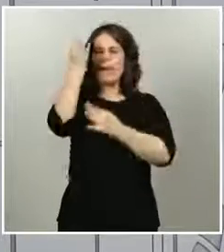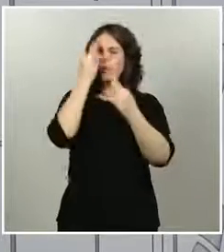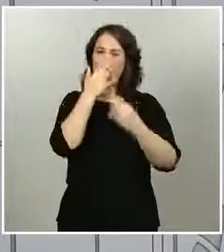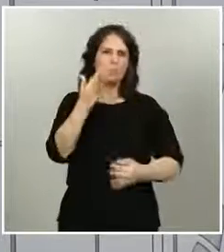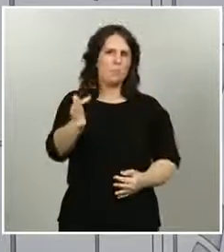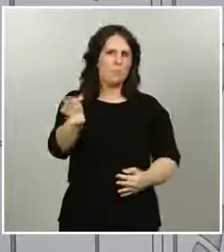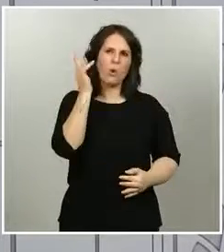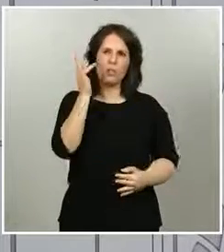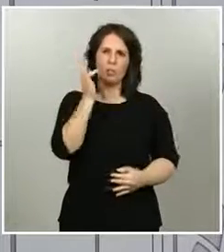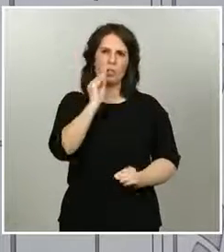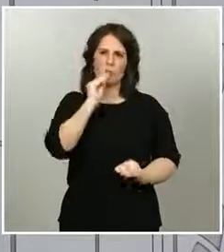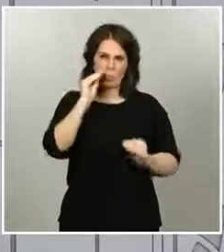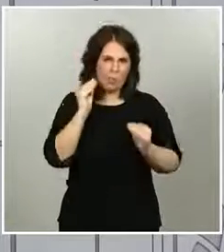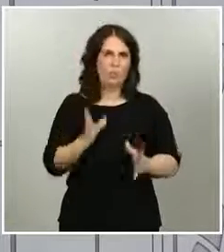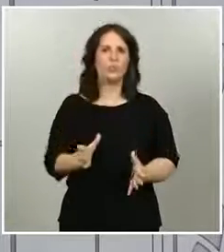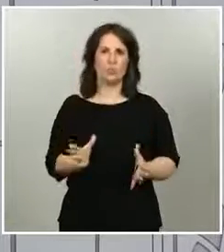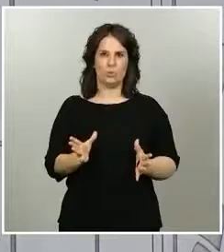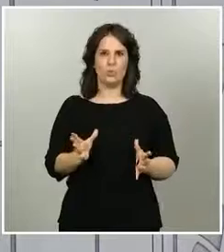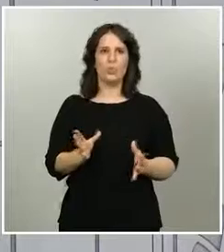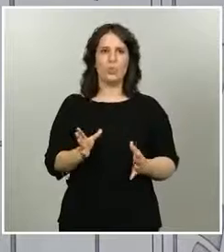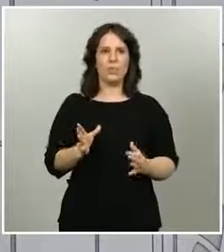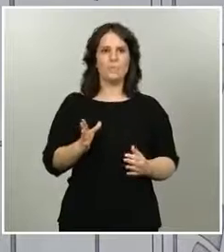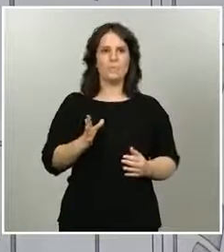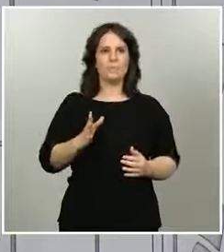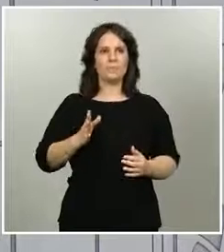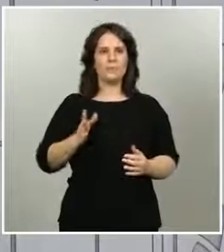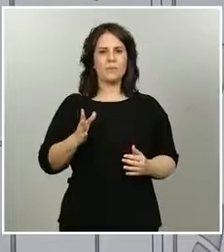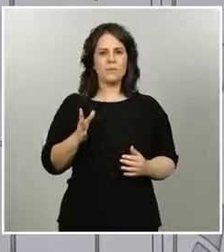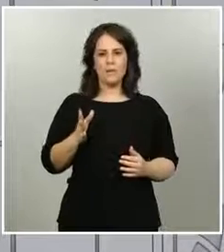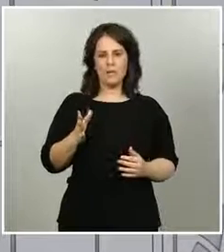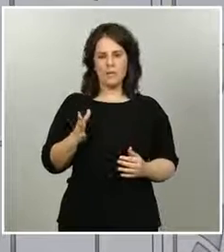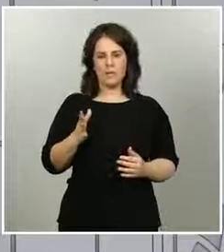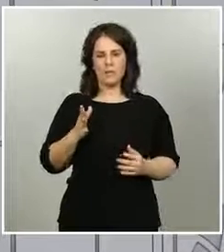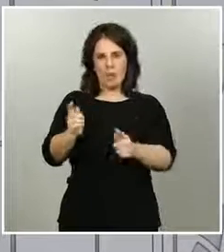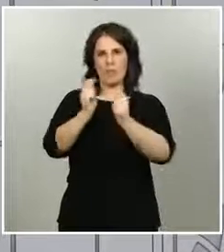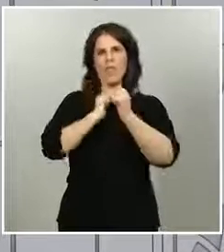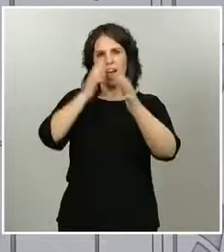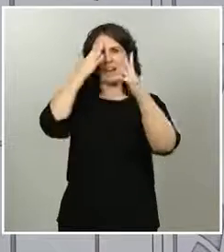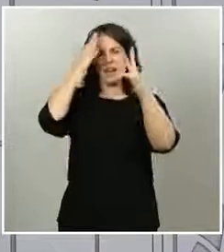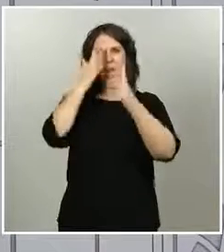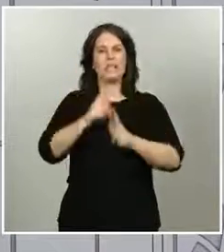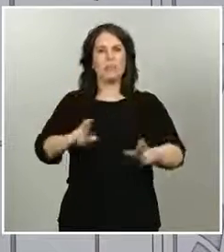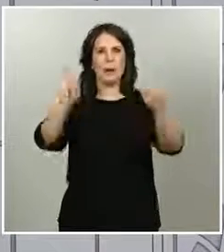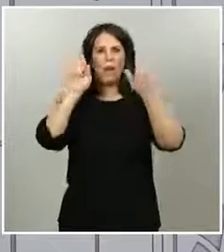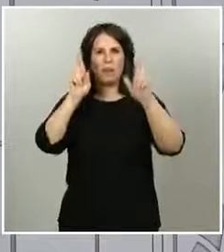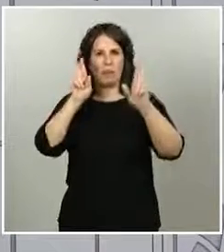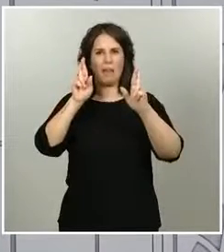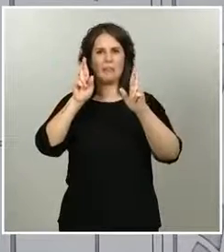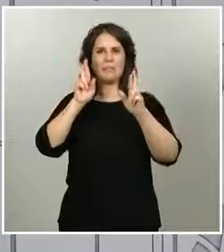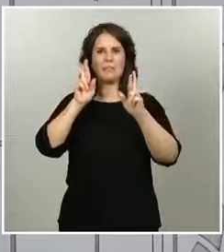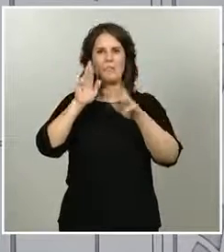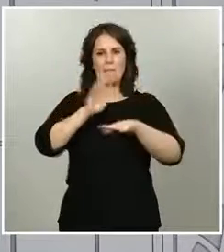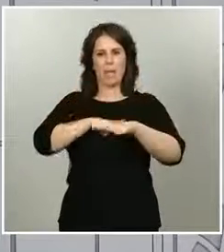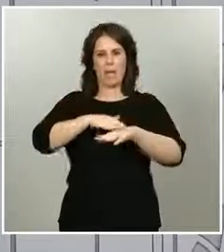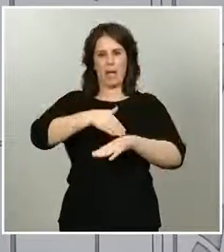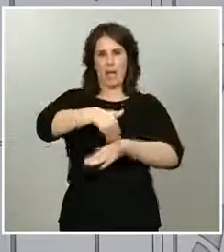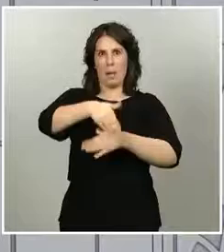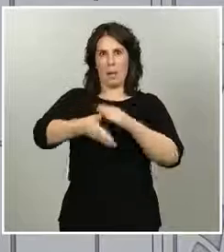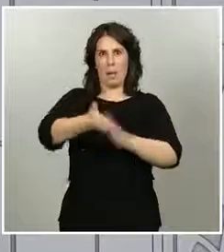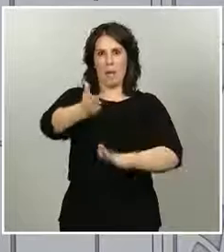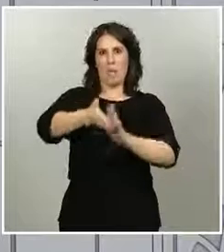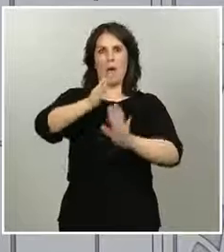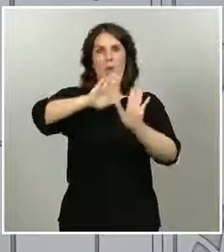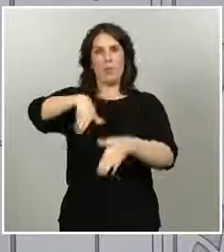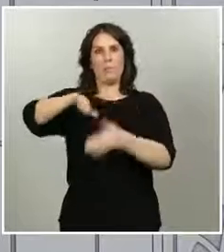si bien nos dan esperanzas de que esto esté ya en las últimas fases, al menos de este primer